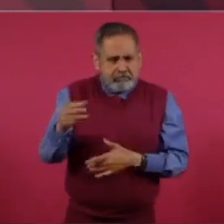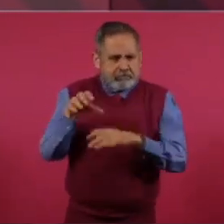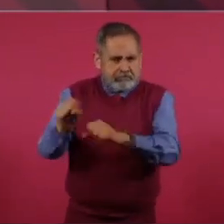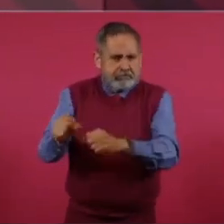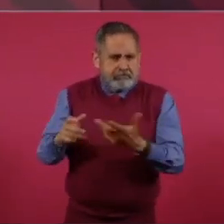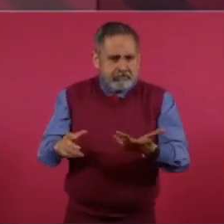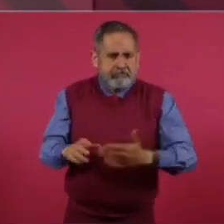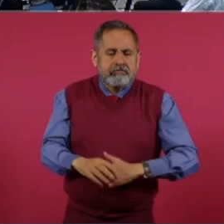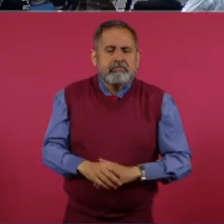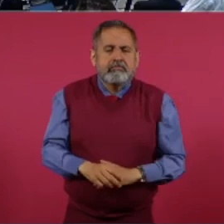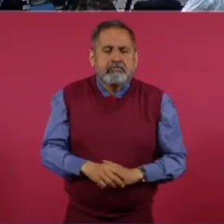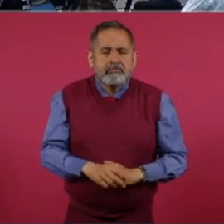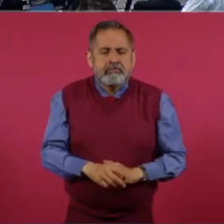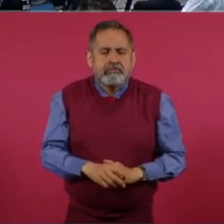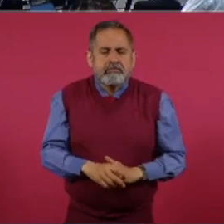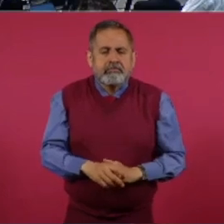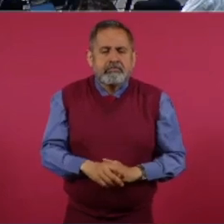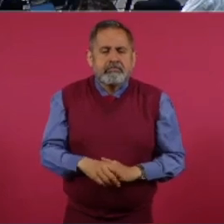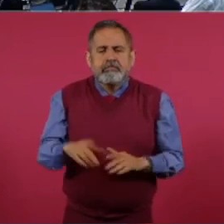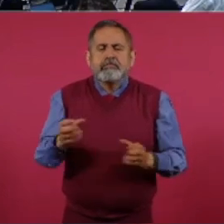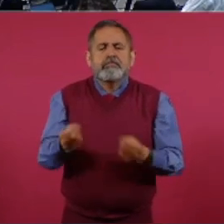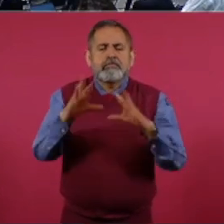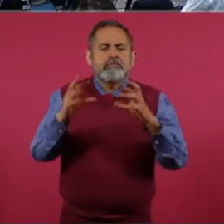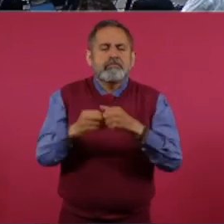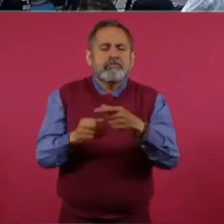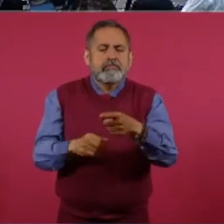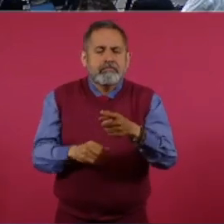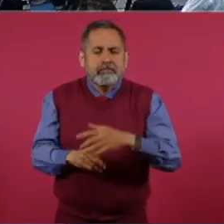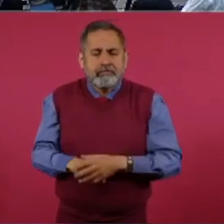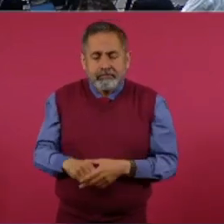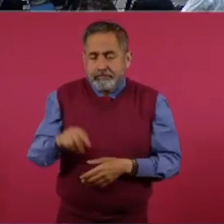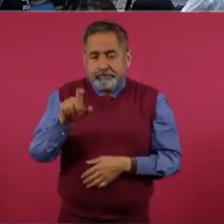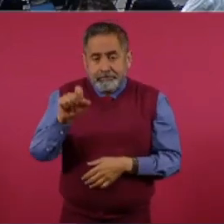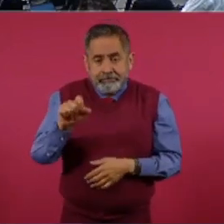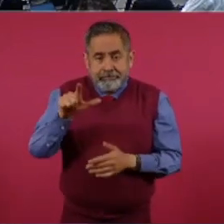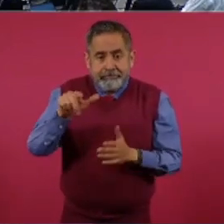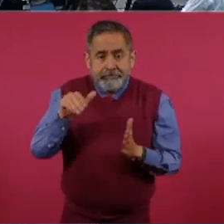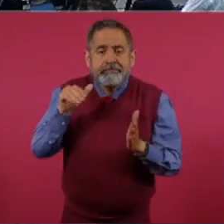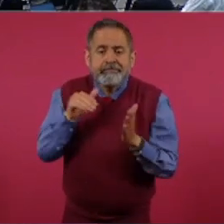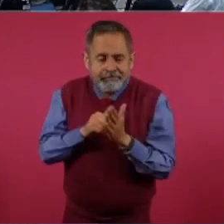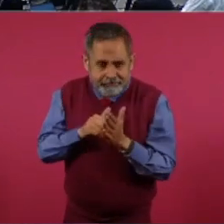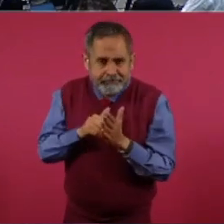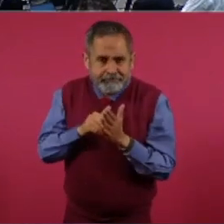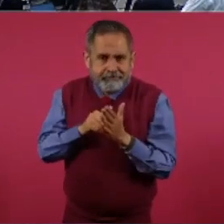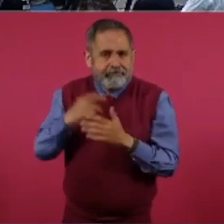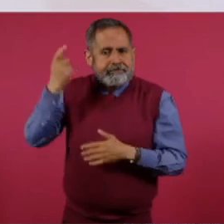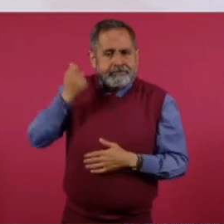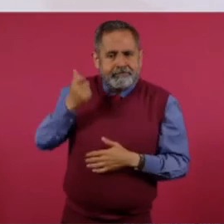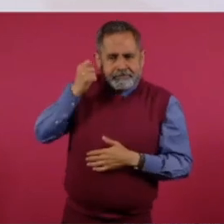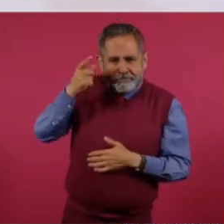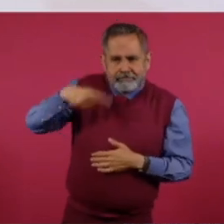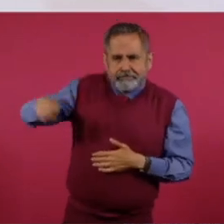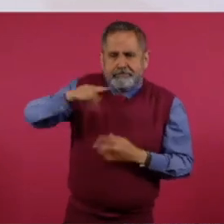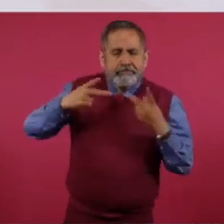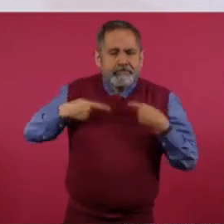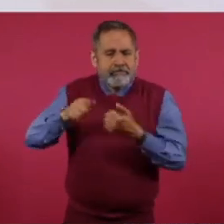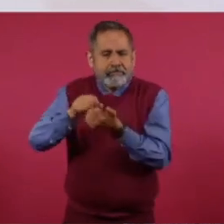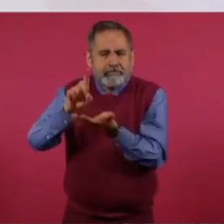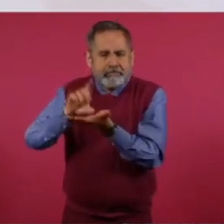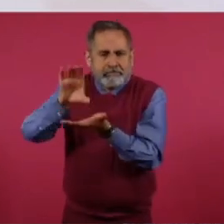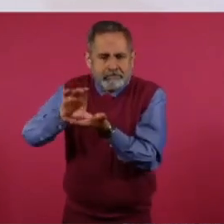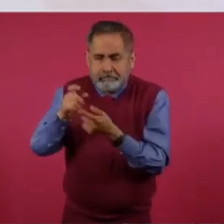pensiones para discapacidad. ¿Cuánto? 27 mil. ¿27 mil la pensión para discapacidad?